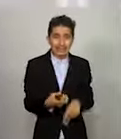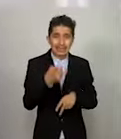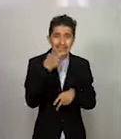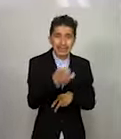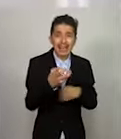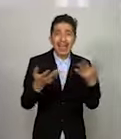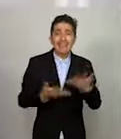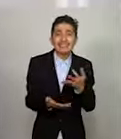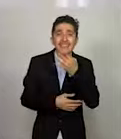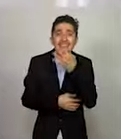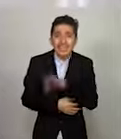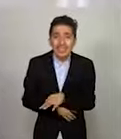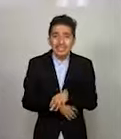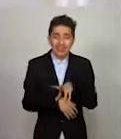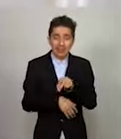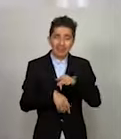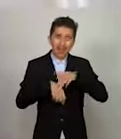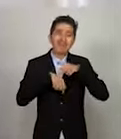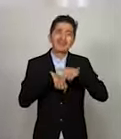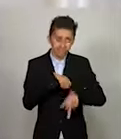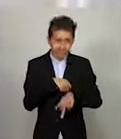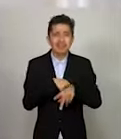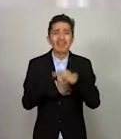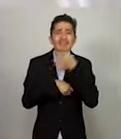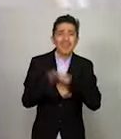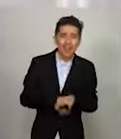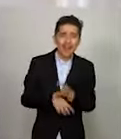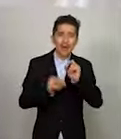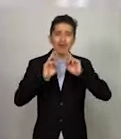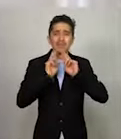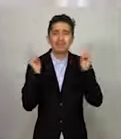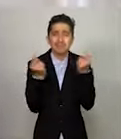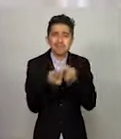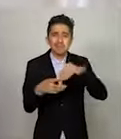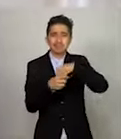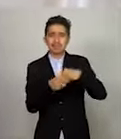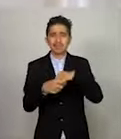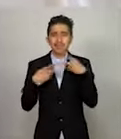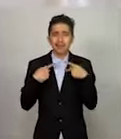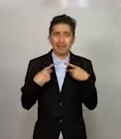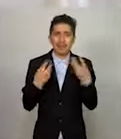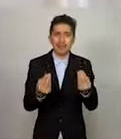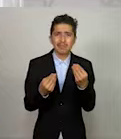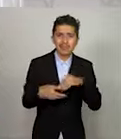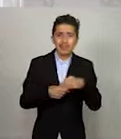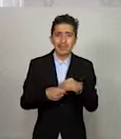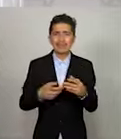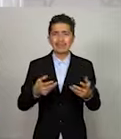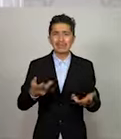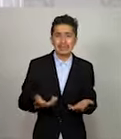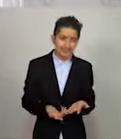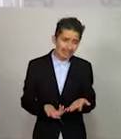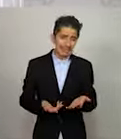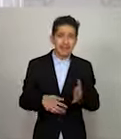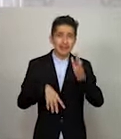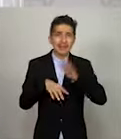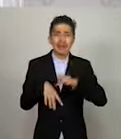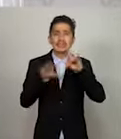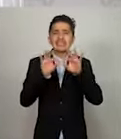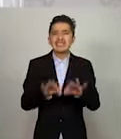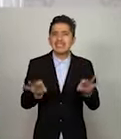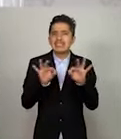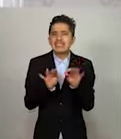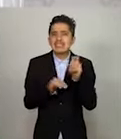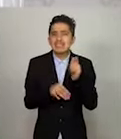realizar fiestas o reuniones masivas de personas, principalmente